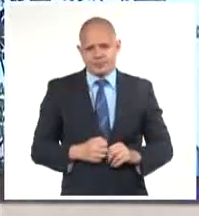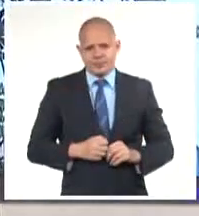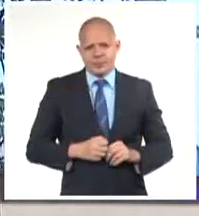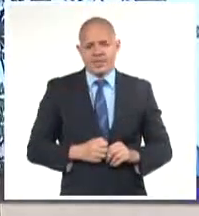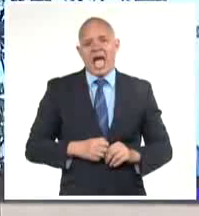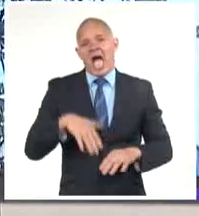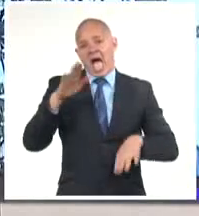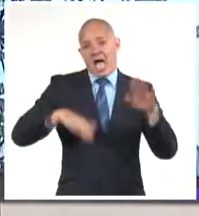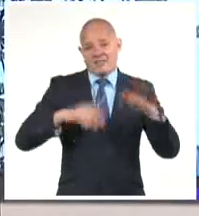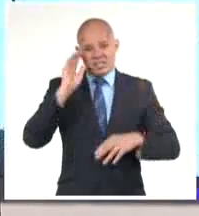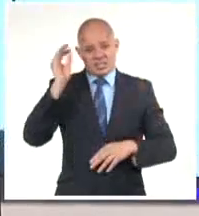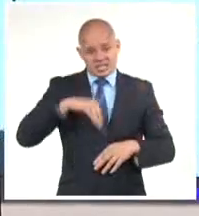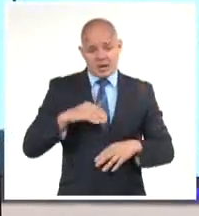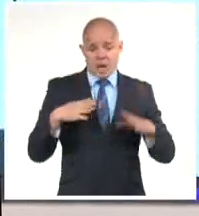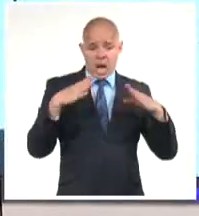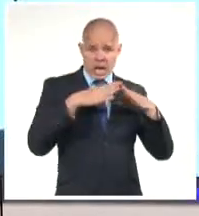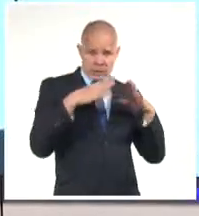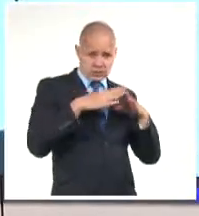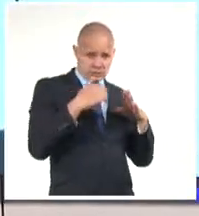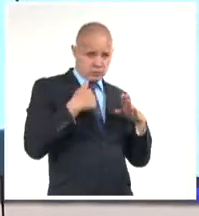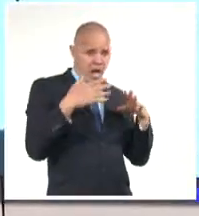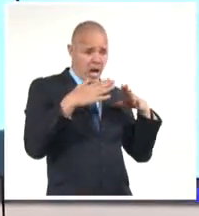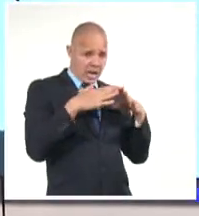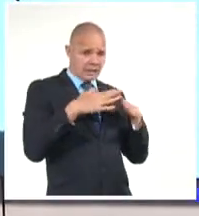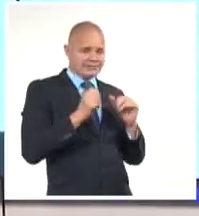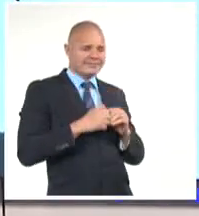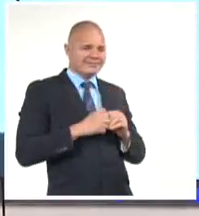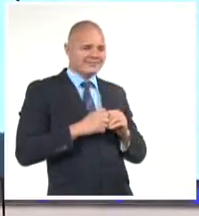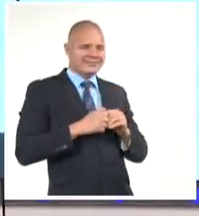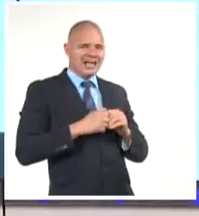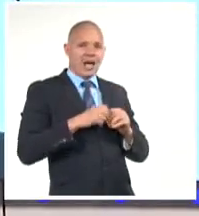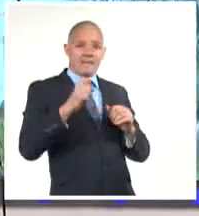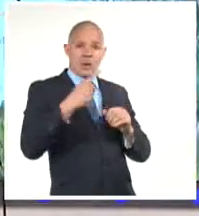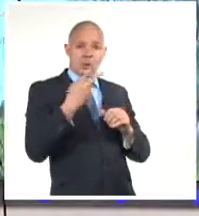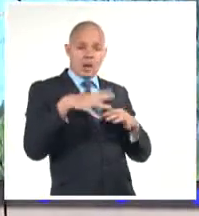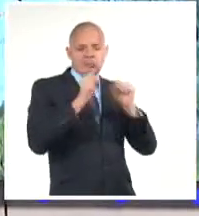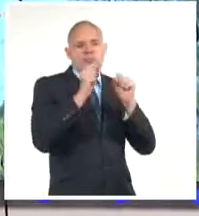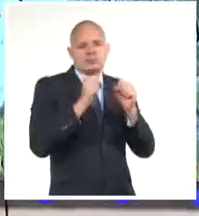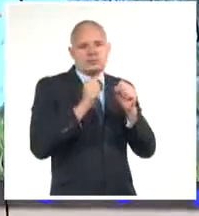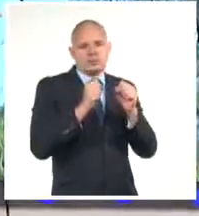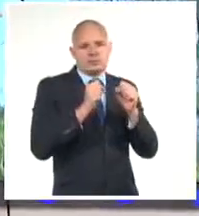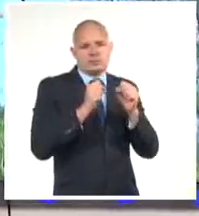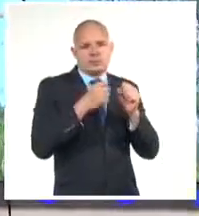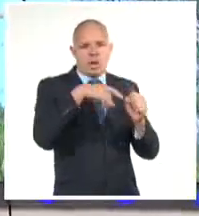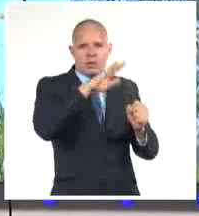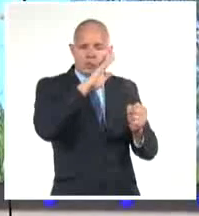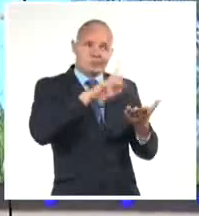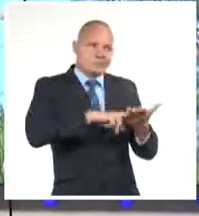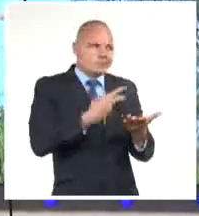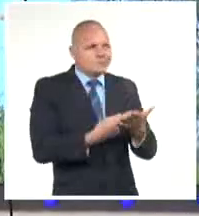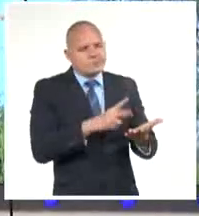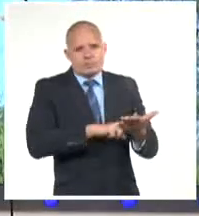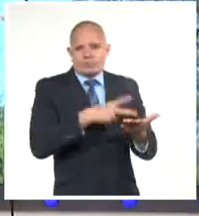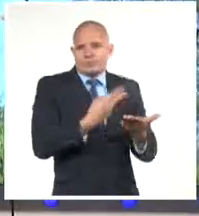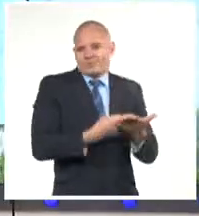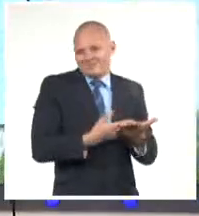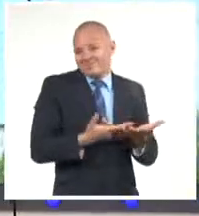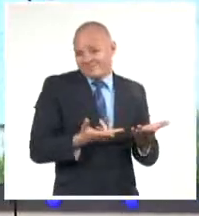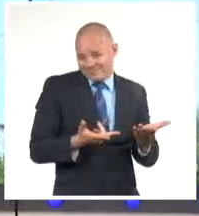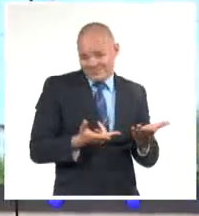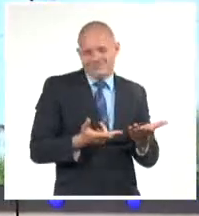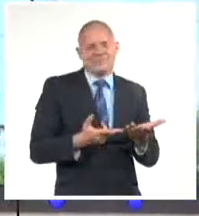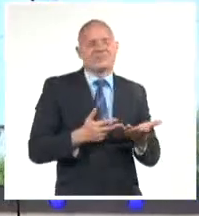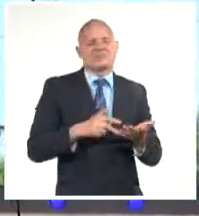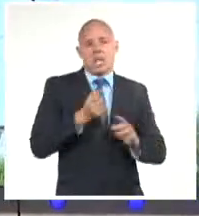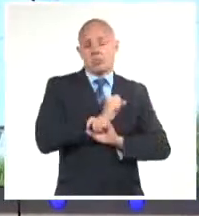en pleno apagón en casa, enfrentarse al trabajo al día siguiente con tantas restricciones, a veces sin aire acondicionado, con un horario